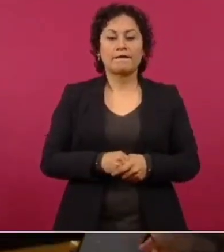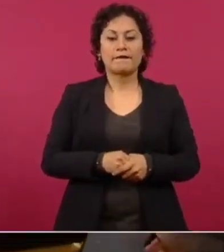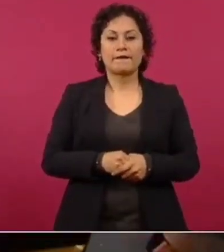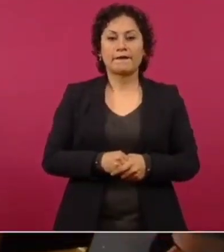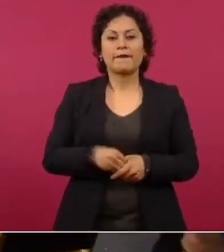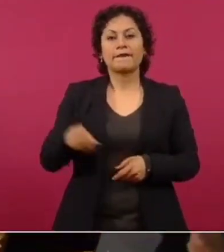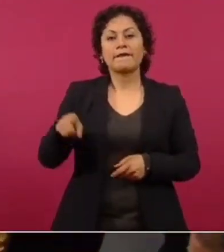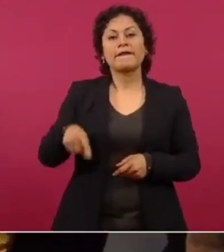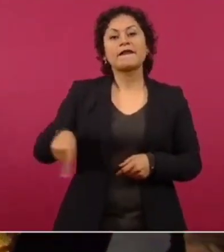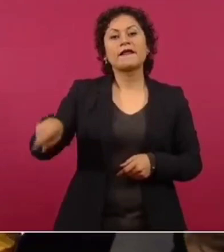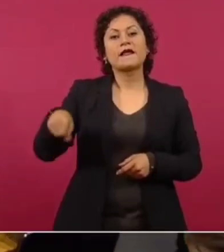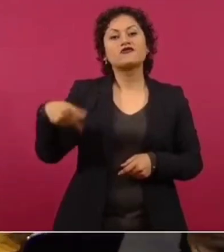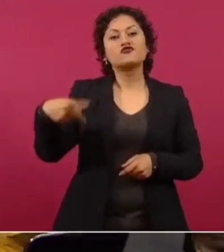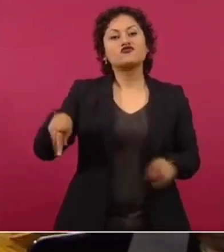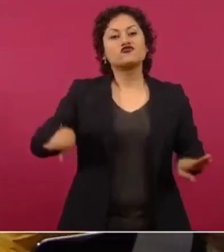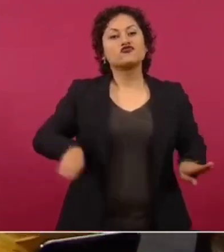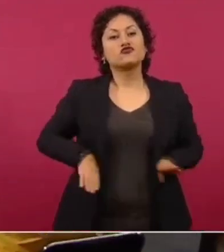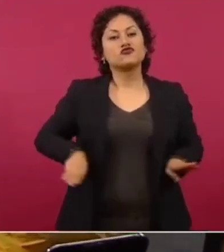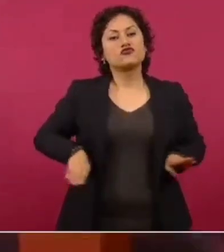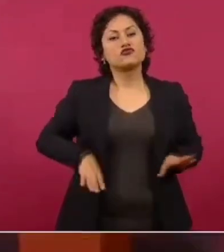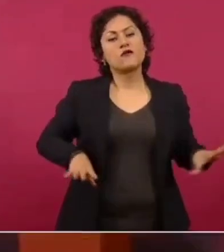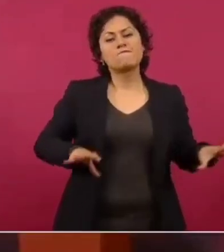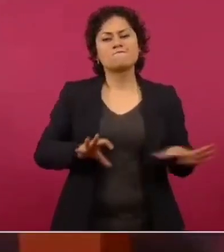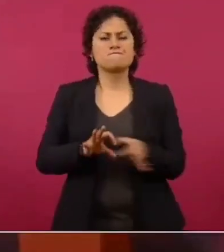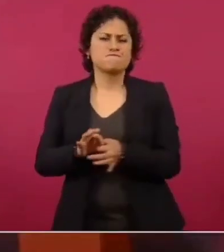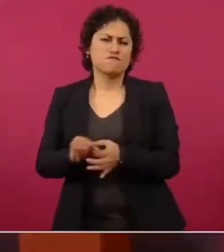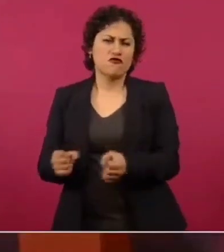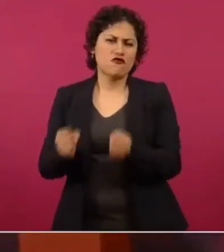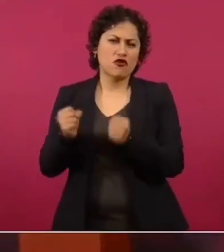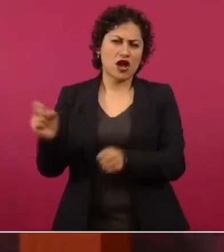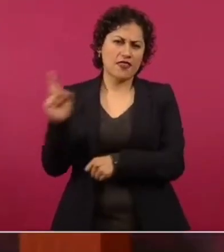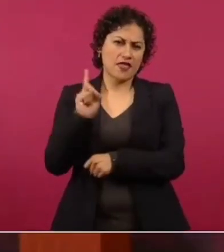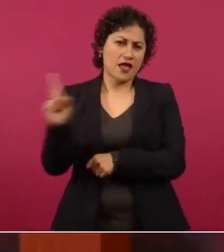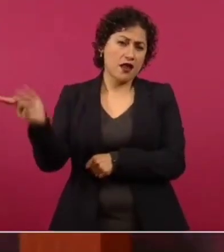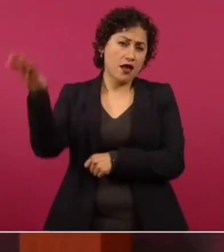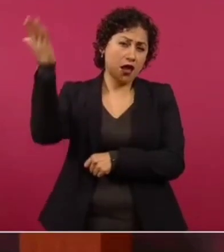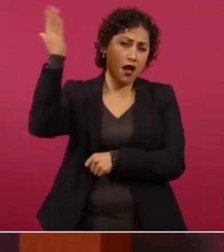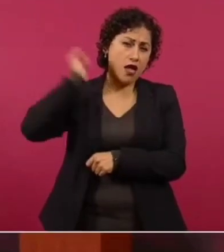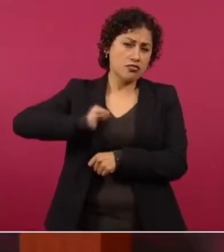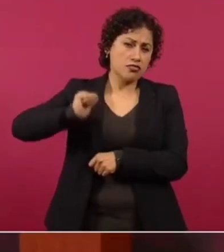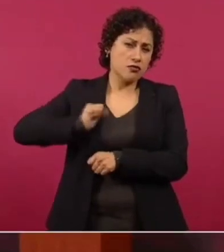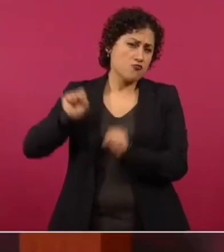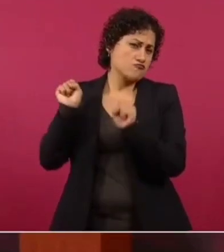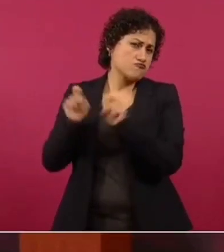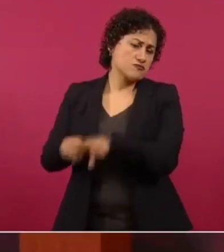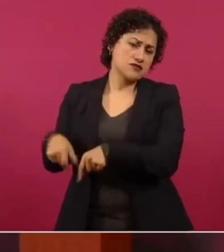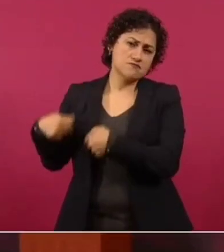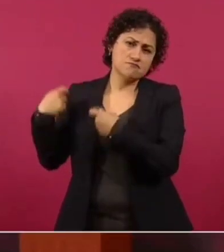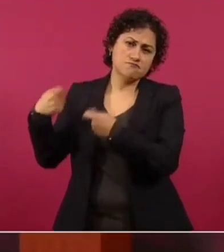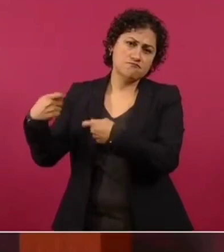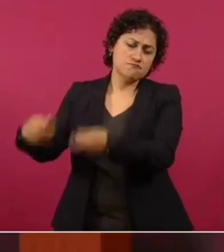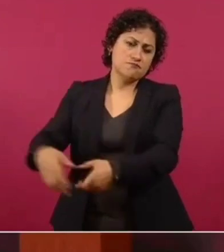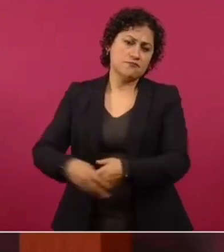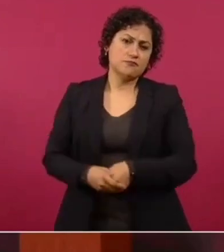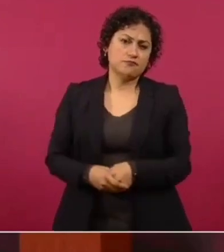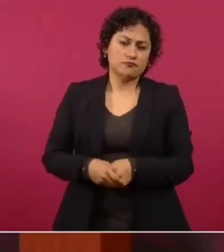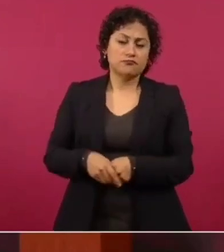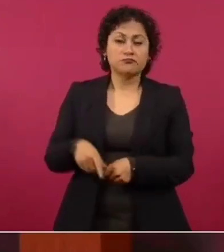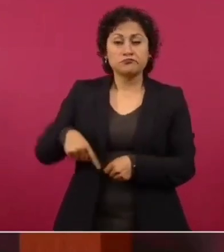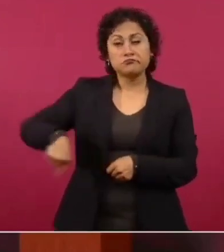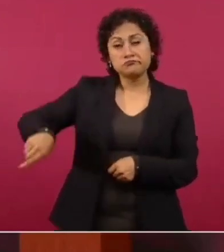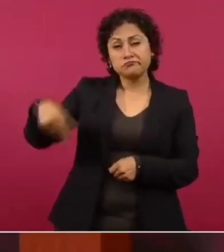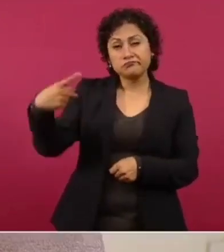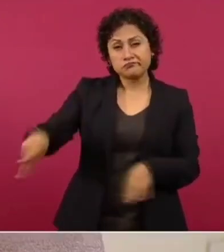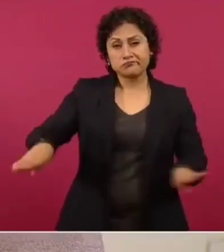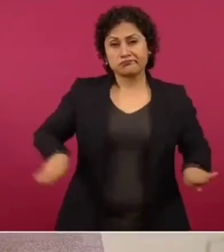derecha más rancia, del conservadurismo